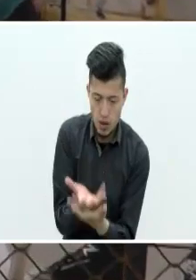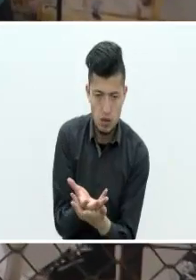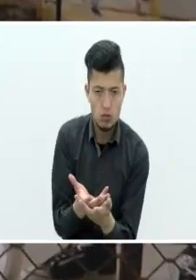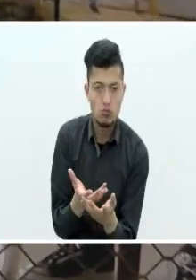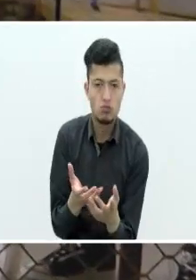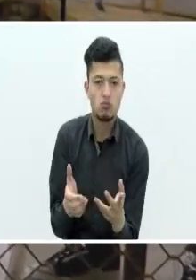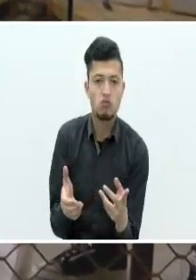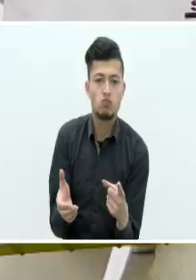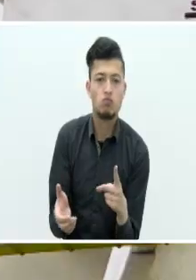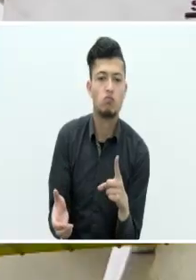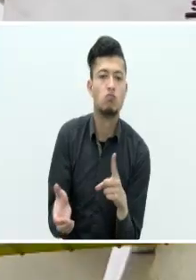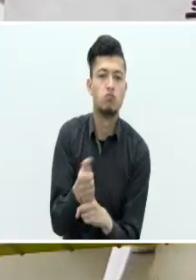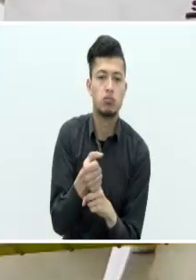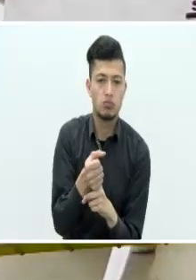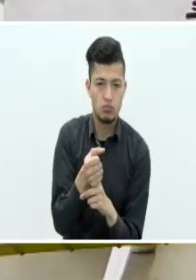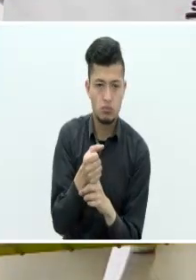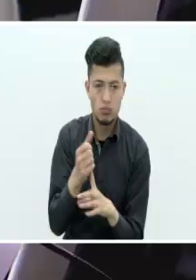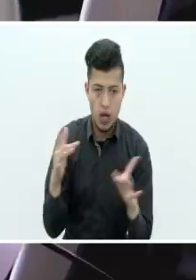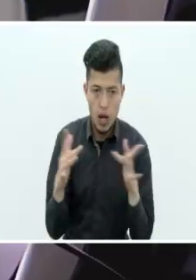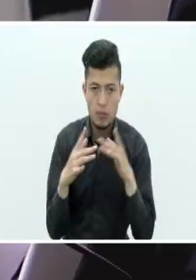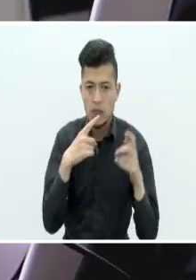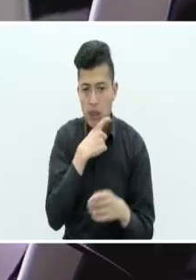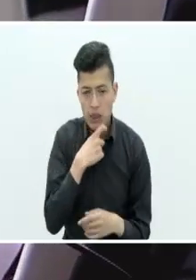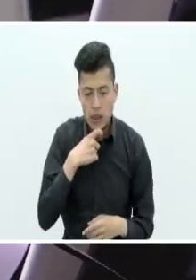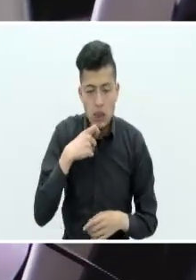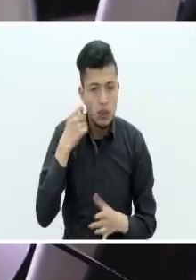el secado de café.